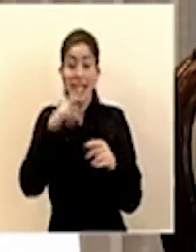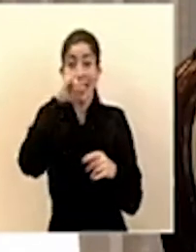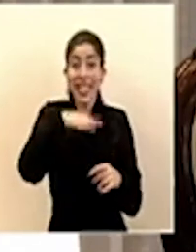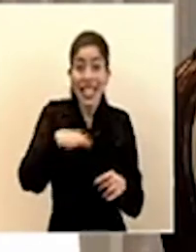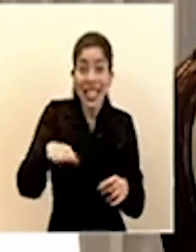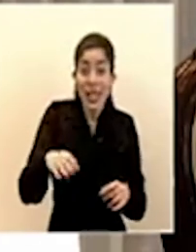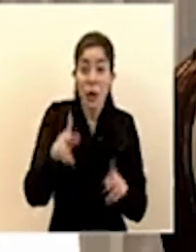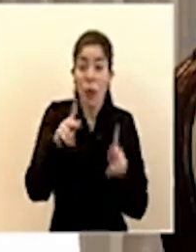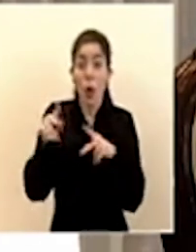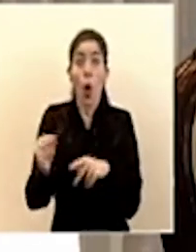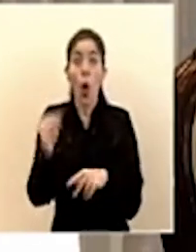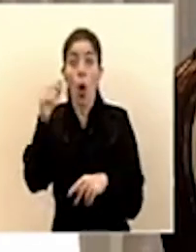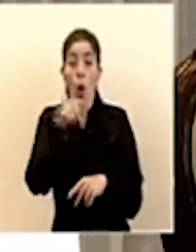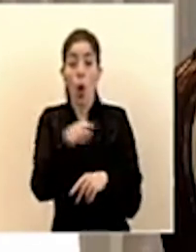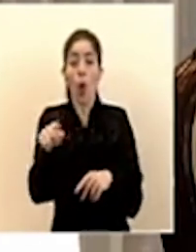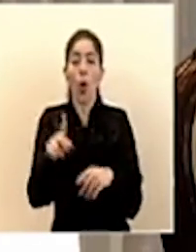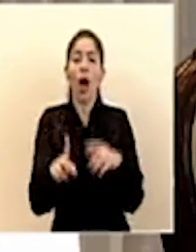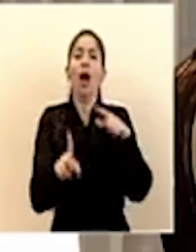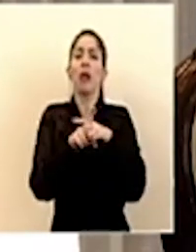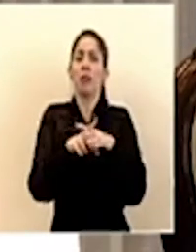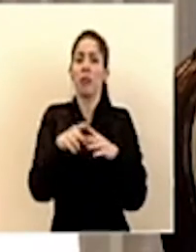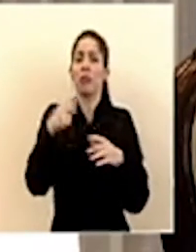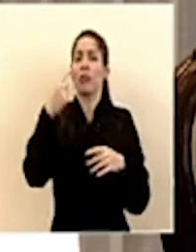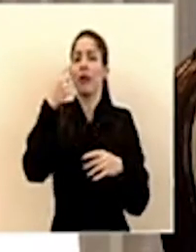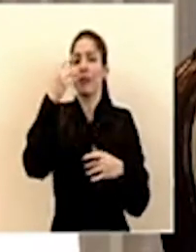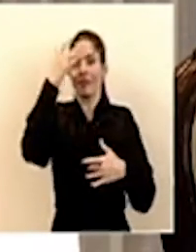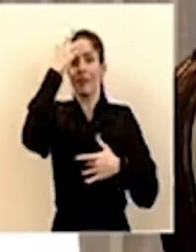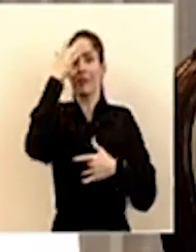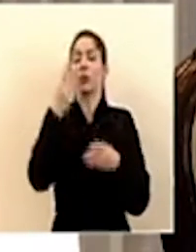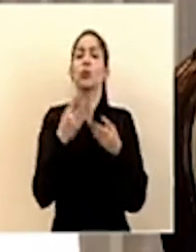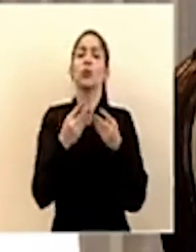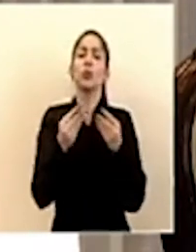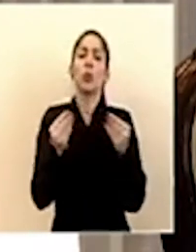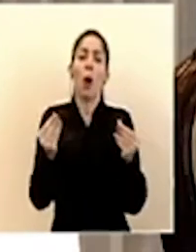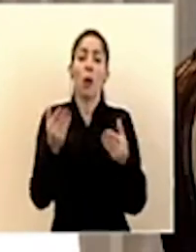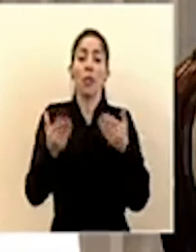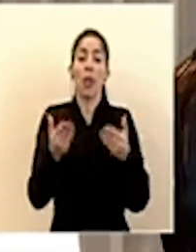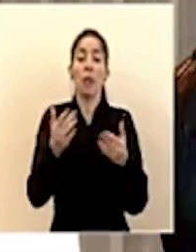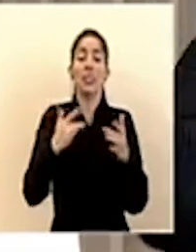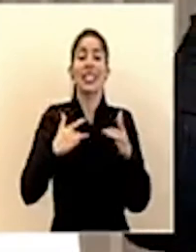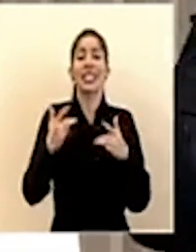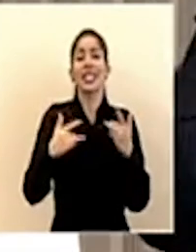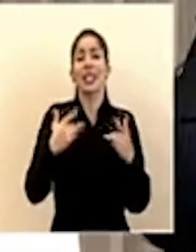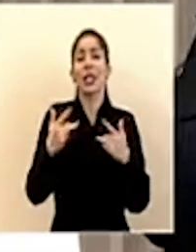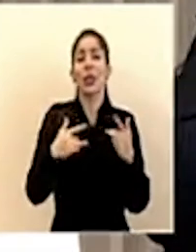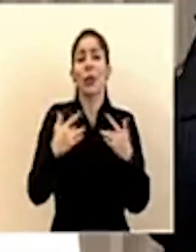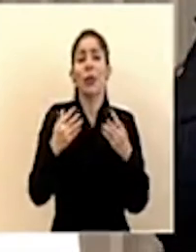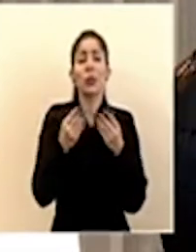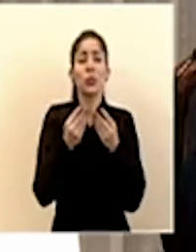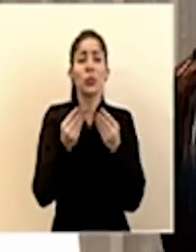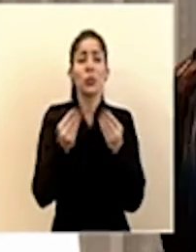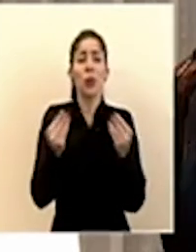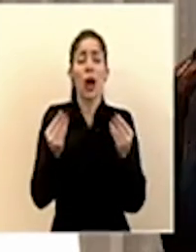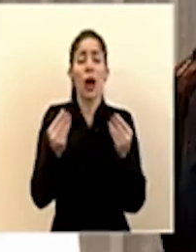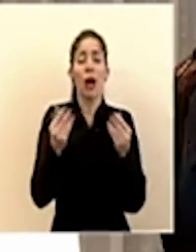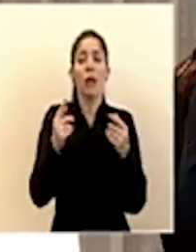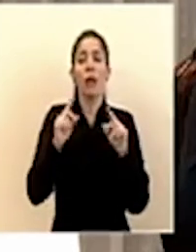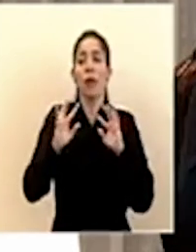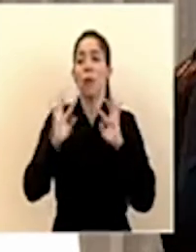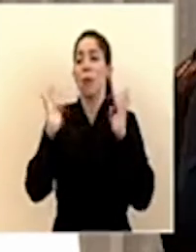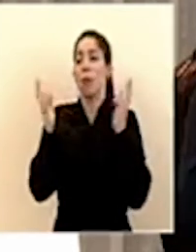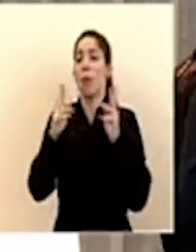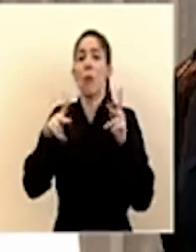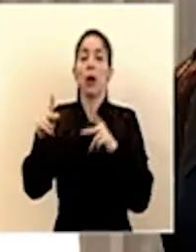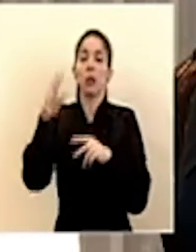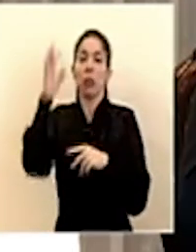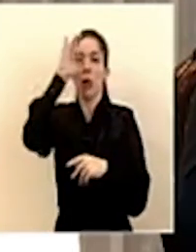manifiestan cuadros muy leves en donde pueden tener síntomas tan tan leves que ni siquiera pues se